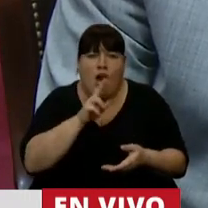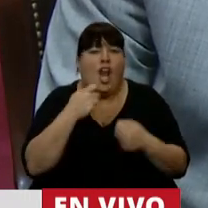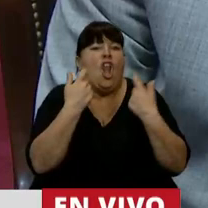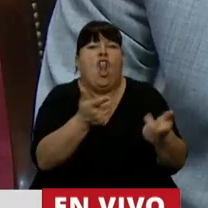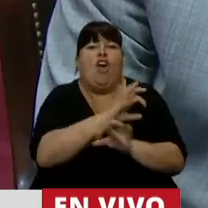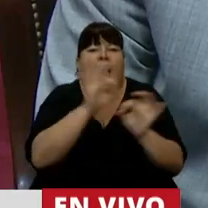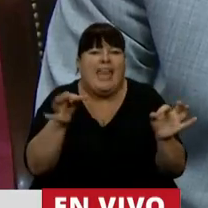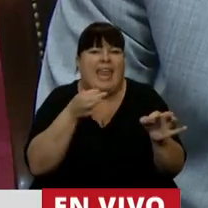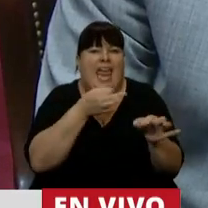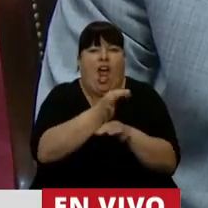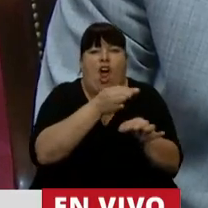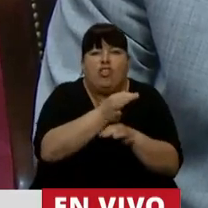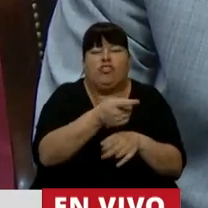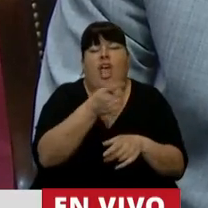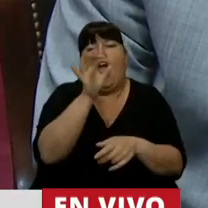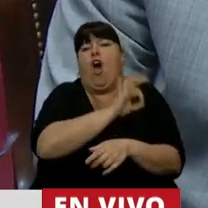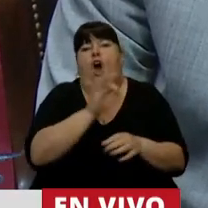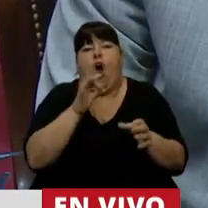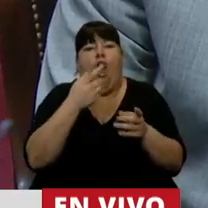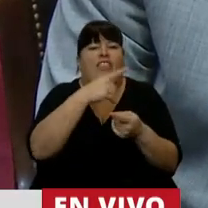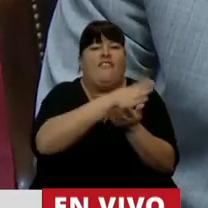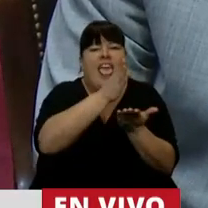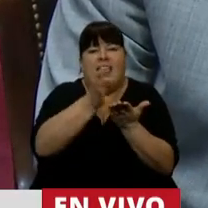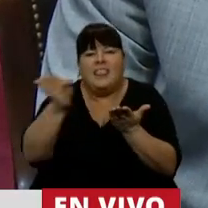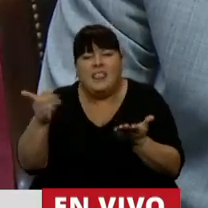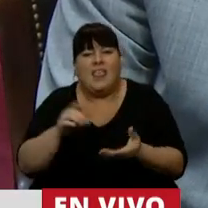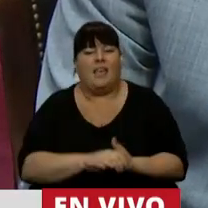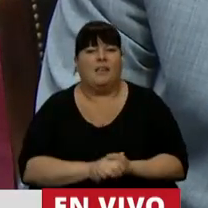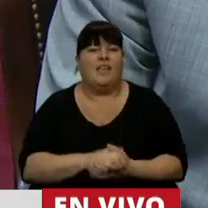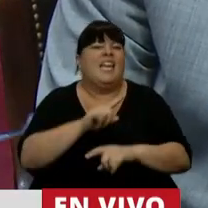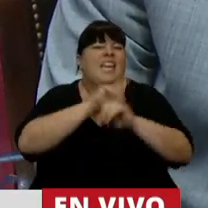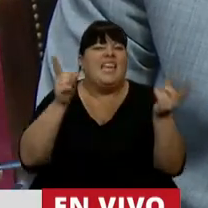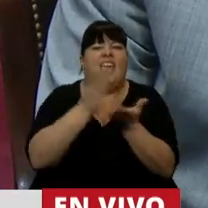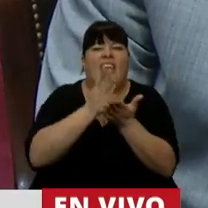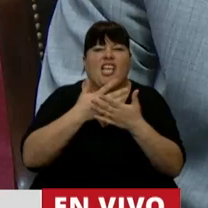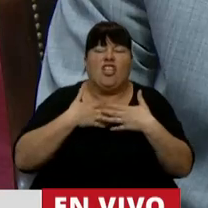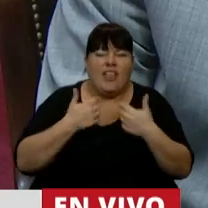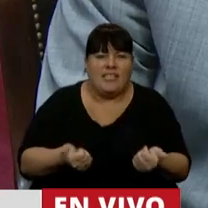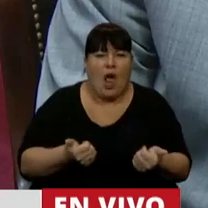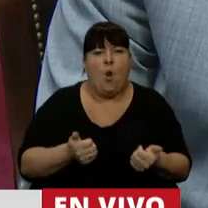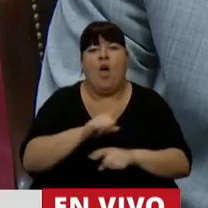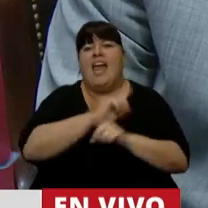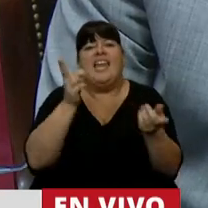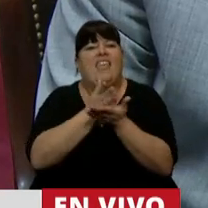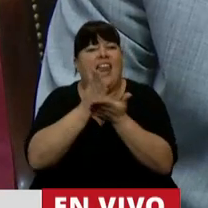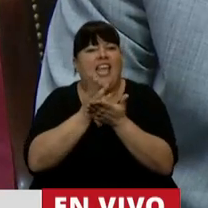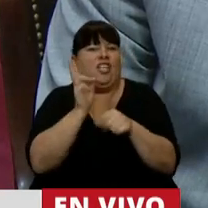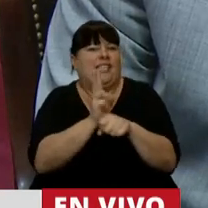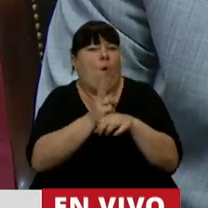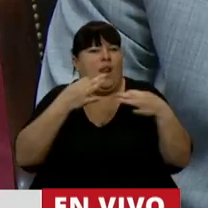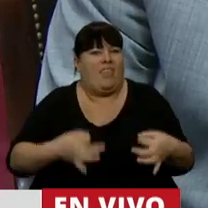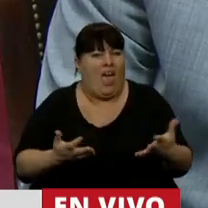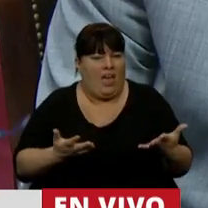ofrece ni una consejería interdisciplinaria, ni un derecho a la salud, ni un derecho a la seguridad.